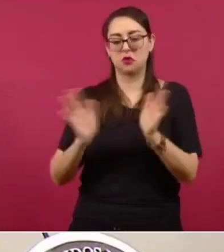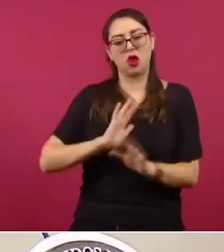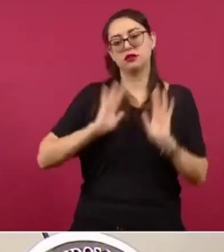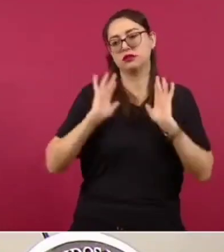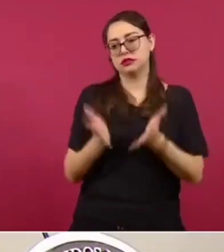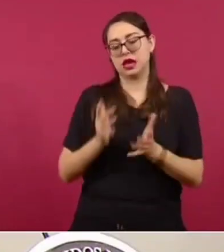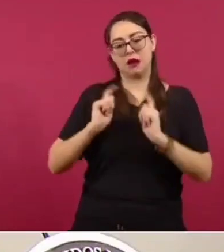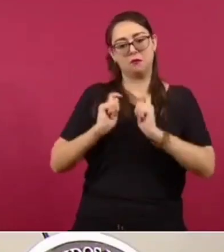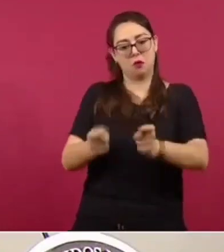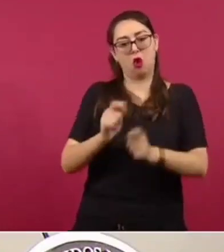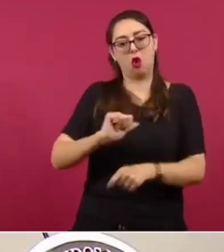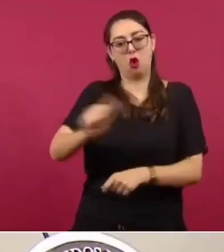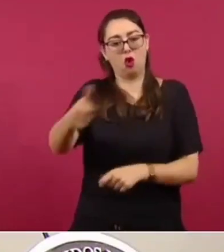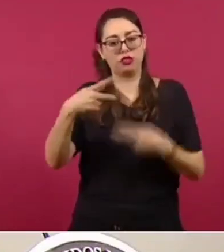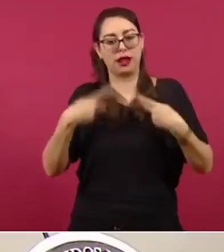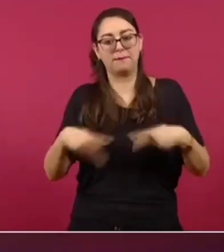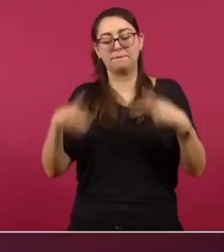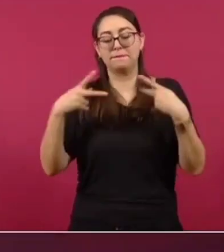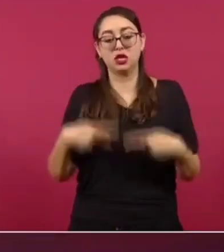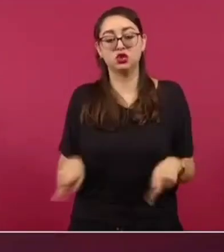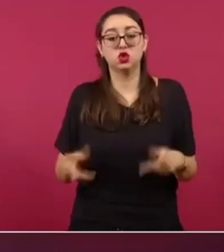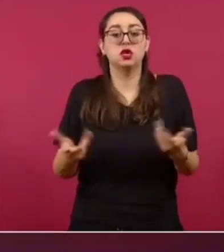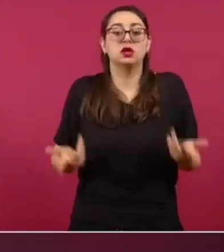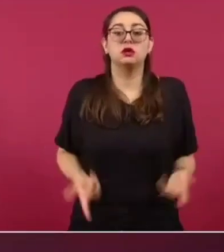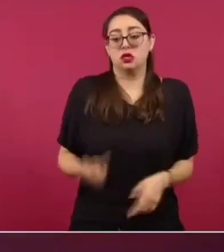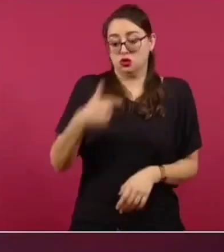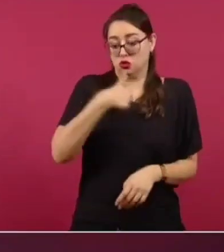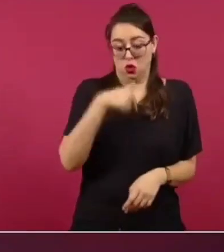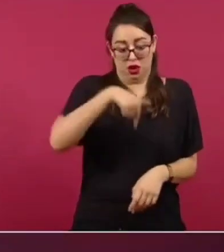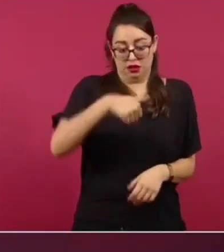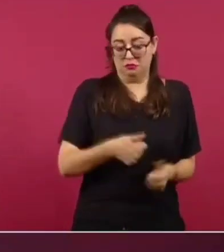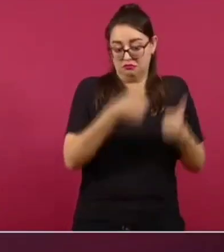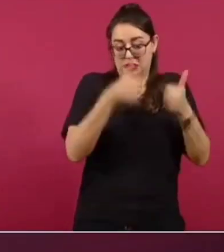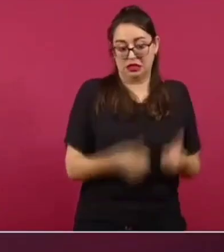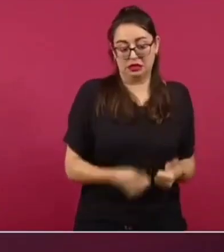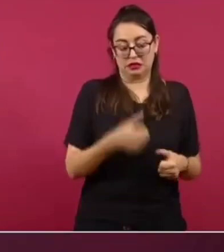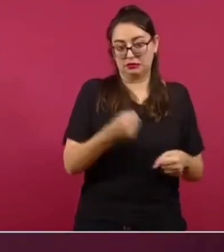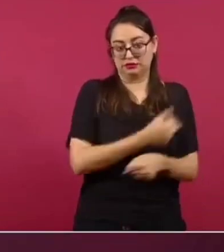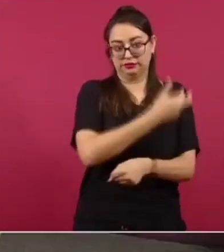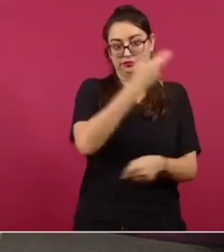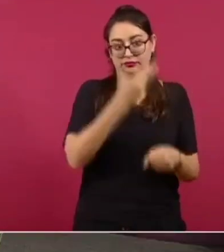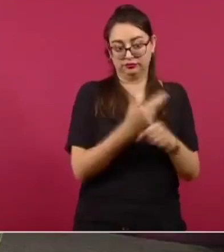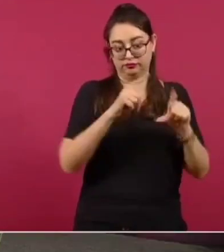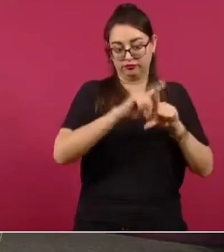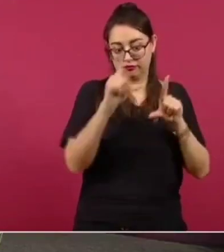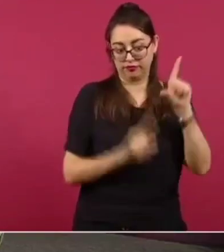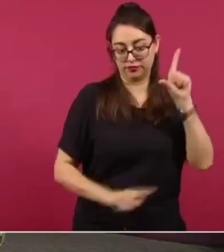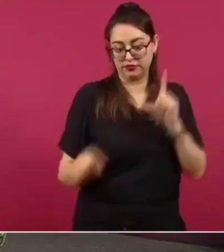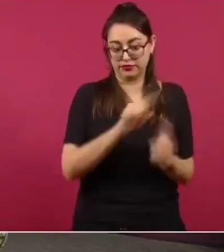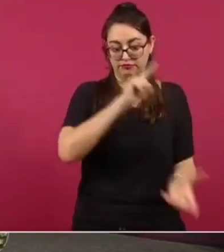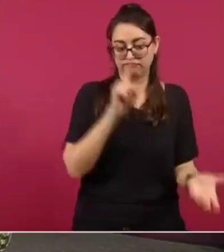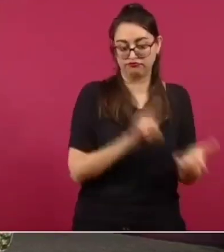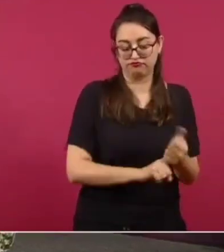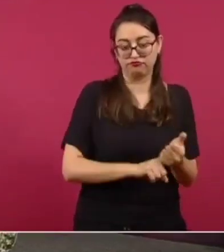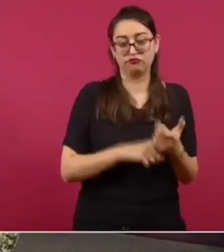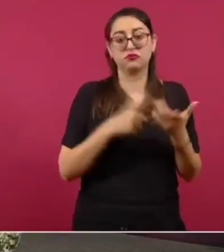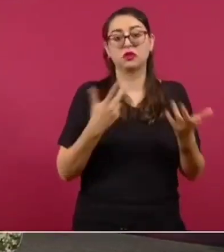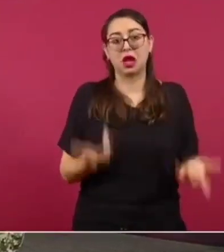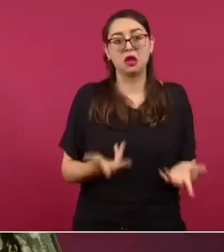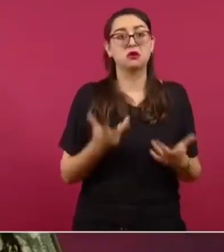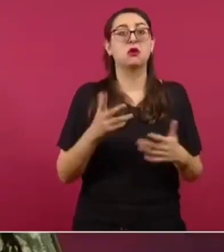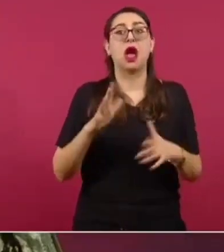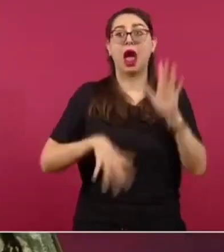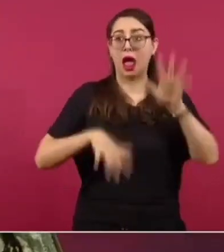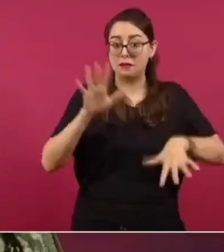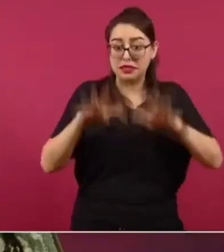representaré a la institución como secretario de Defensa en los mecanismos internacionales